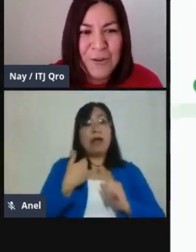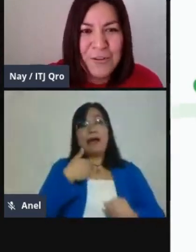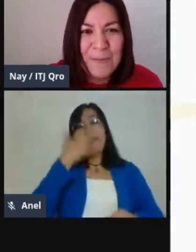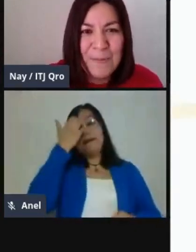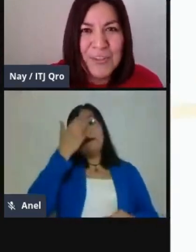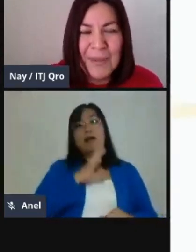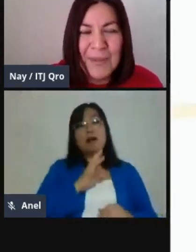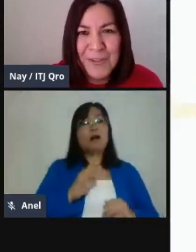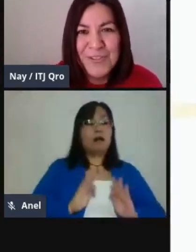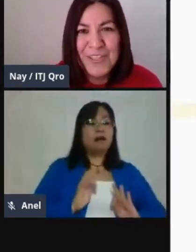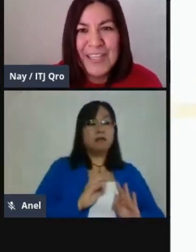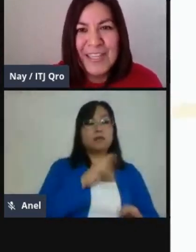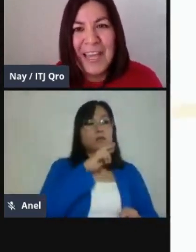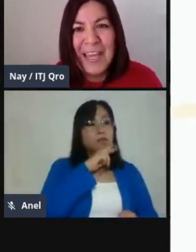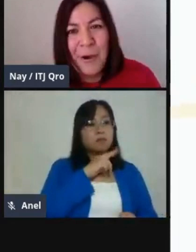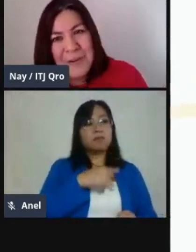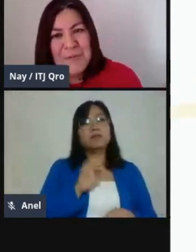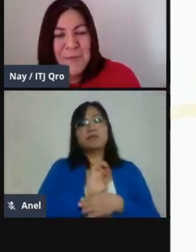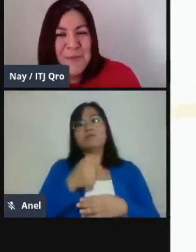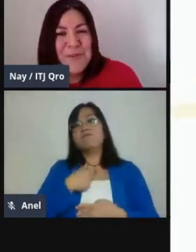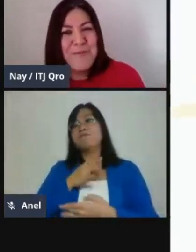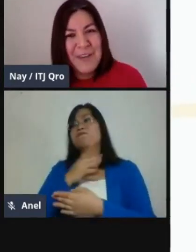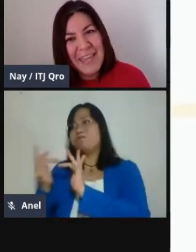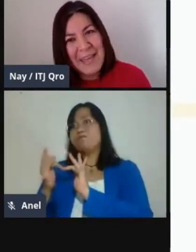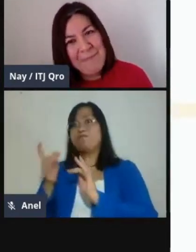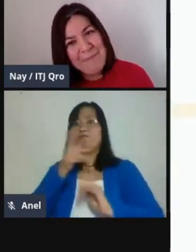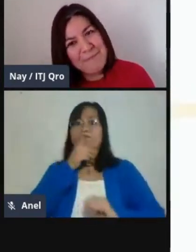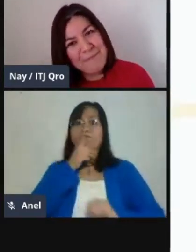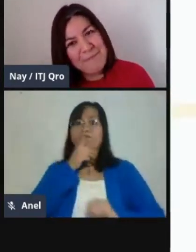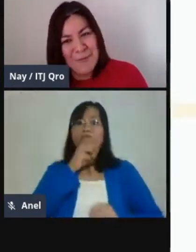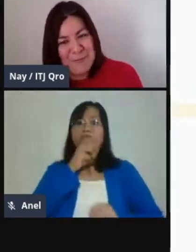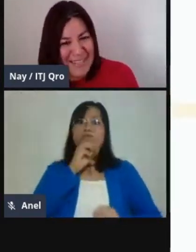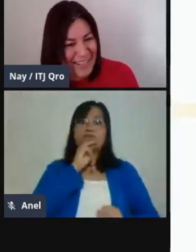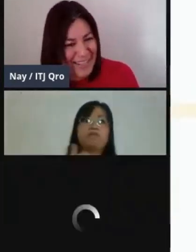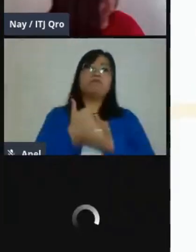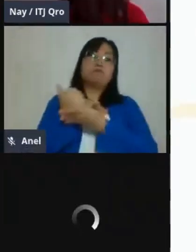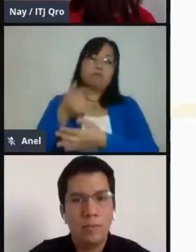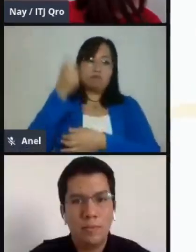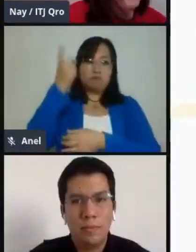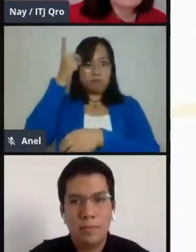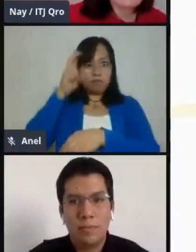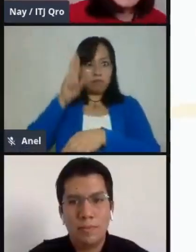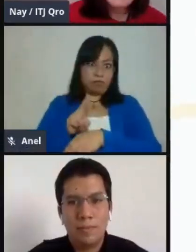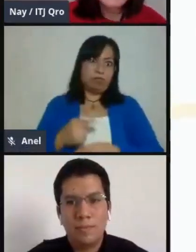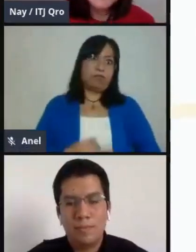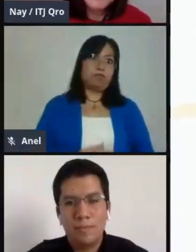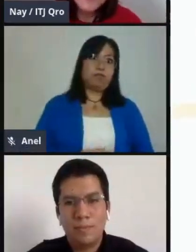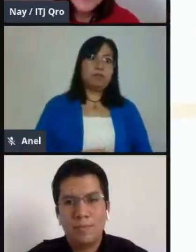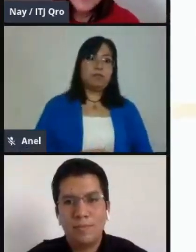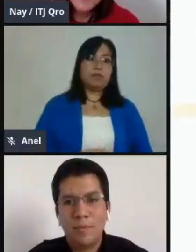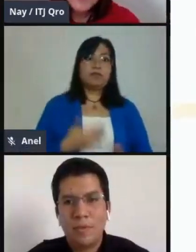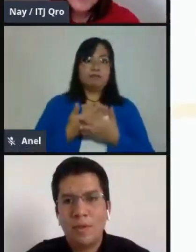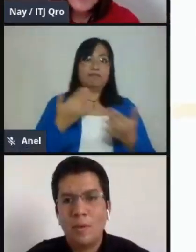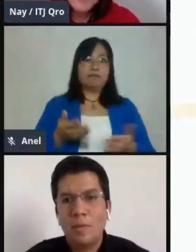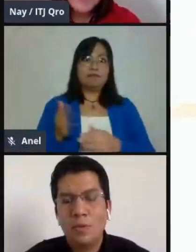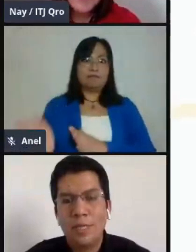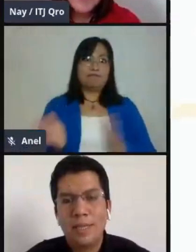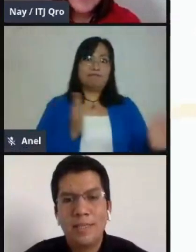recomendaciones para los pequeños y los no tan pequeños. Y ahora nos vamos con Fede para los más grandes.